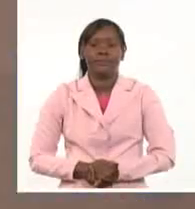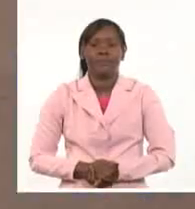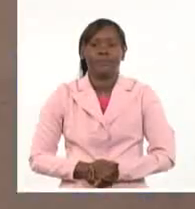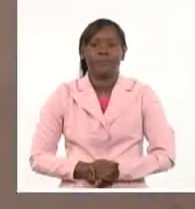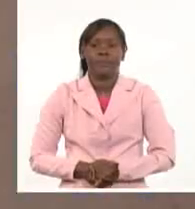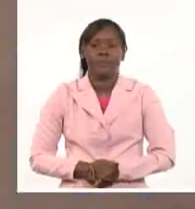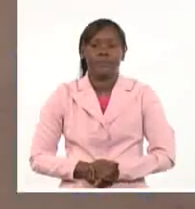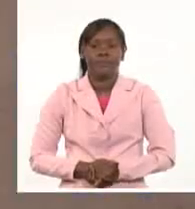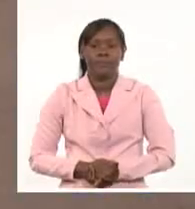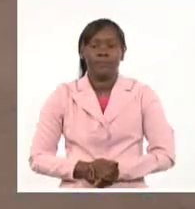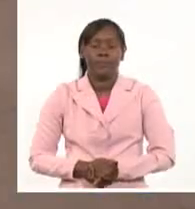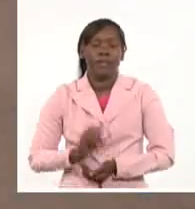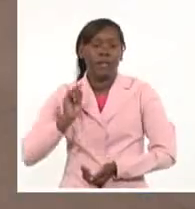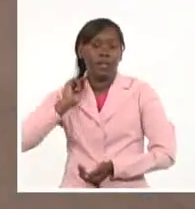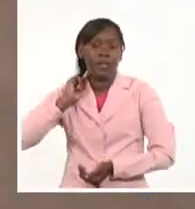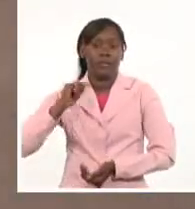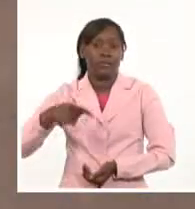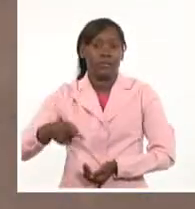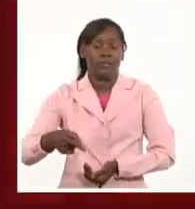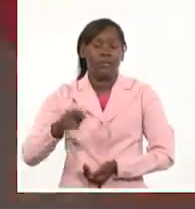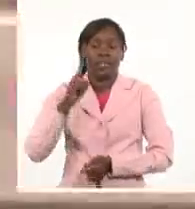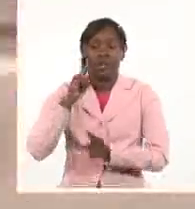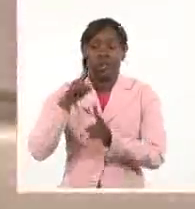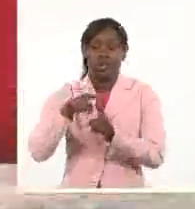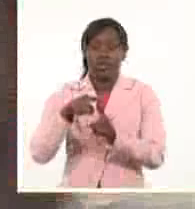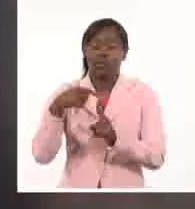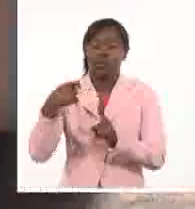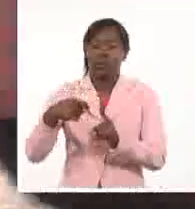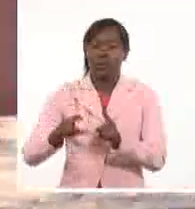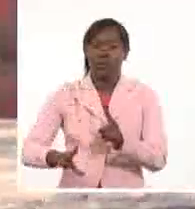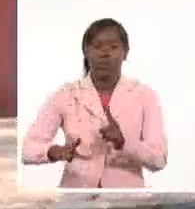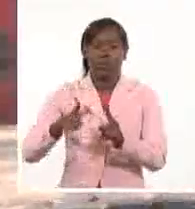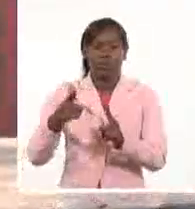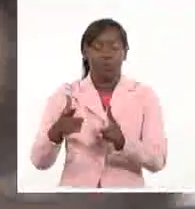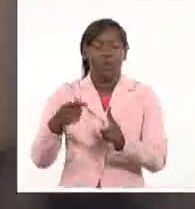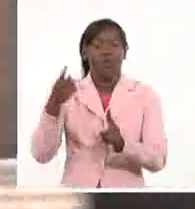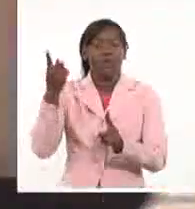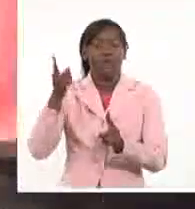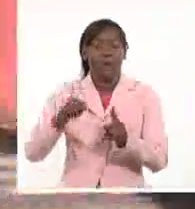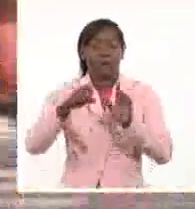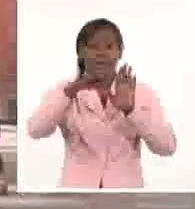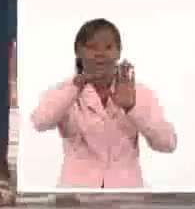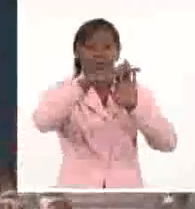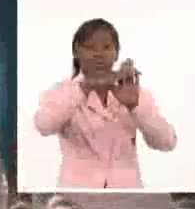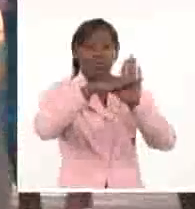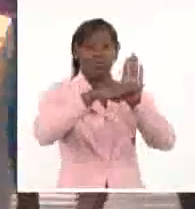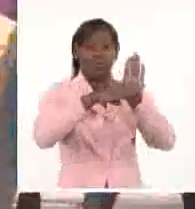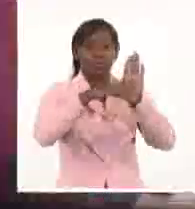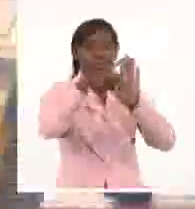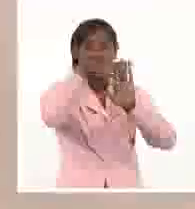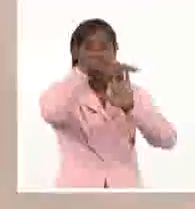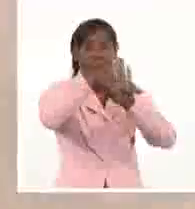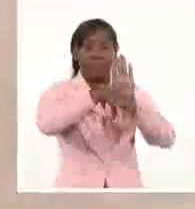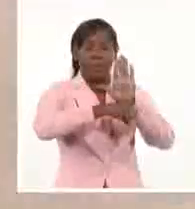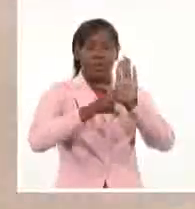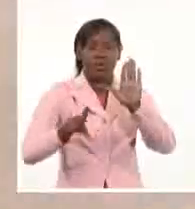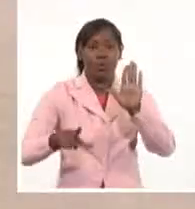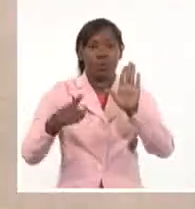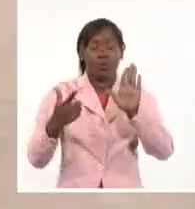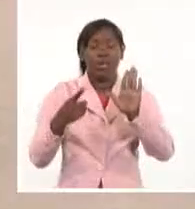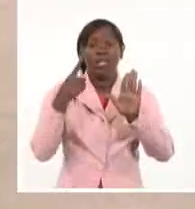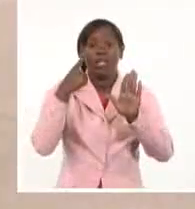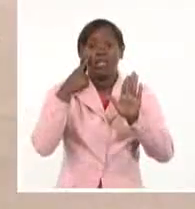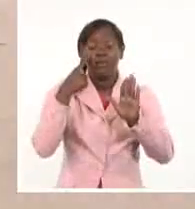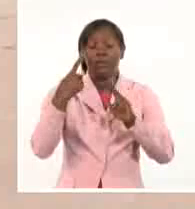Para el 2023 los retos no son pocos. Se deben concretar las acciones territoriales para controlar la inflación, los